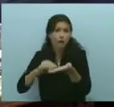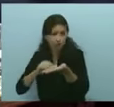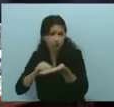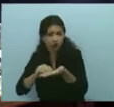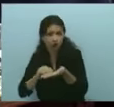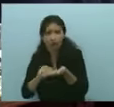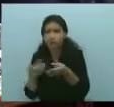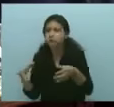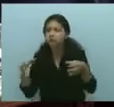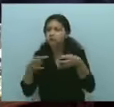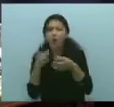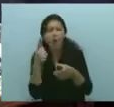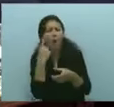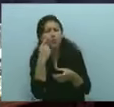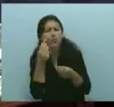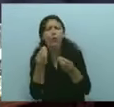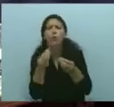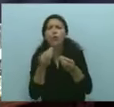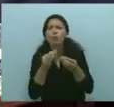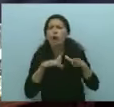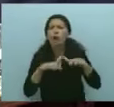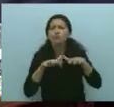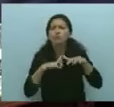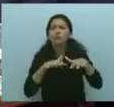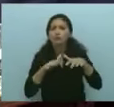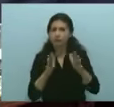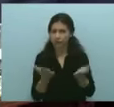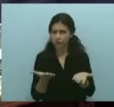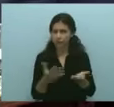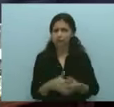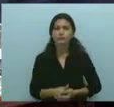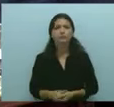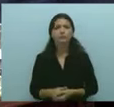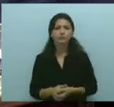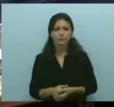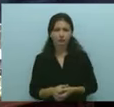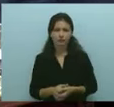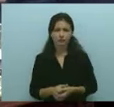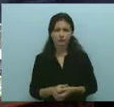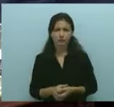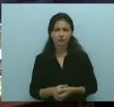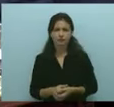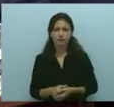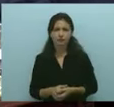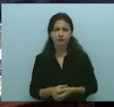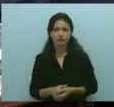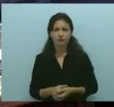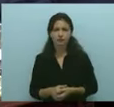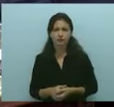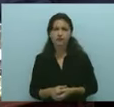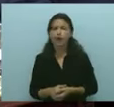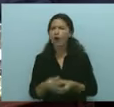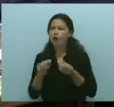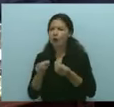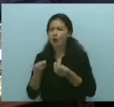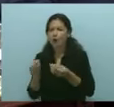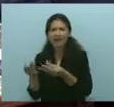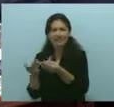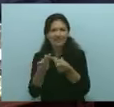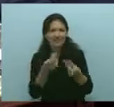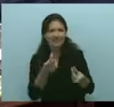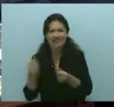estas medidas. Respecto de la conformación del fondo para que tengamos más recursos para pagar las jubilaciones y las pensiones,